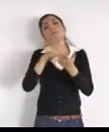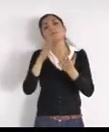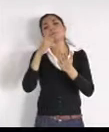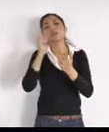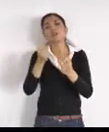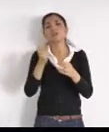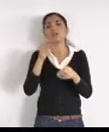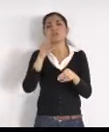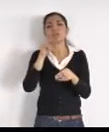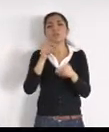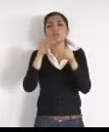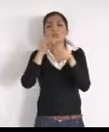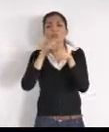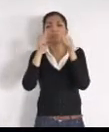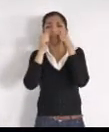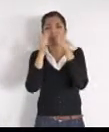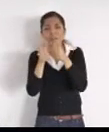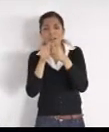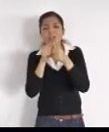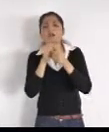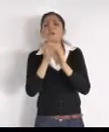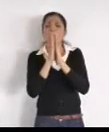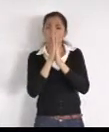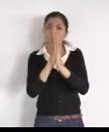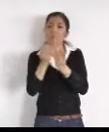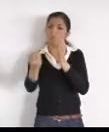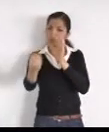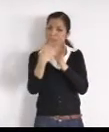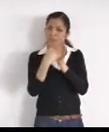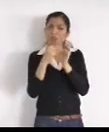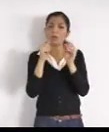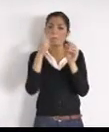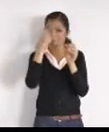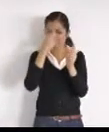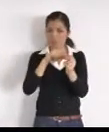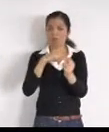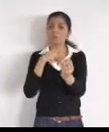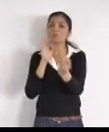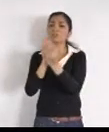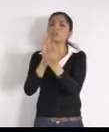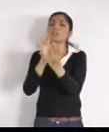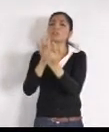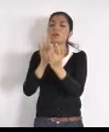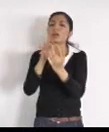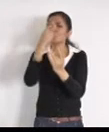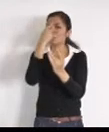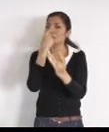para contactarte, y revisar, que personal, no tuvo, una adecuada, prestación de servicio, para poderlo,